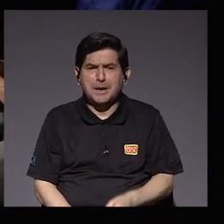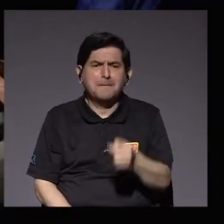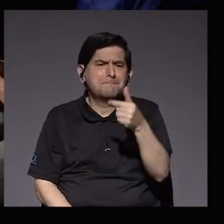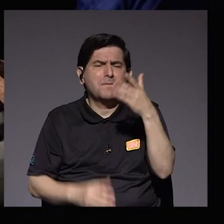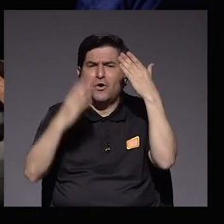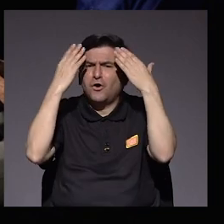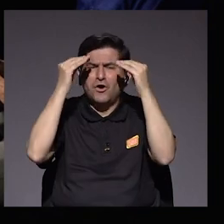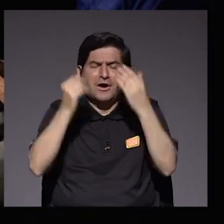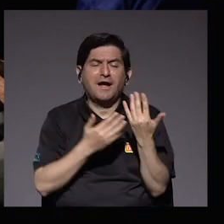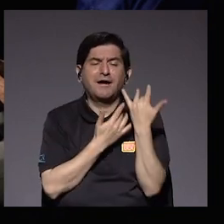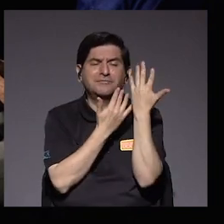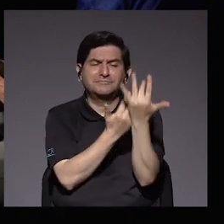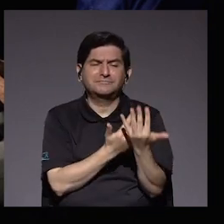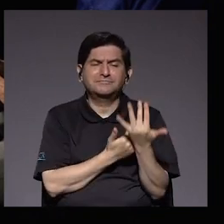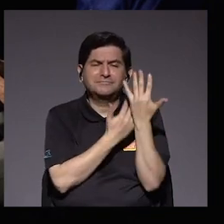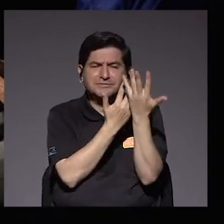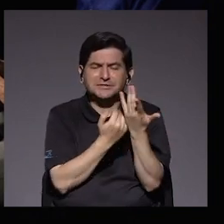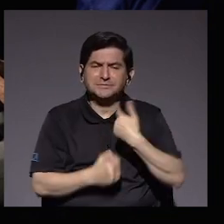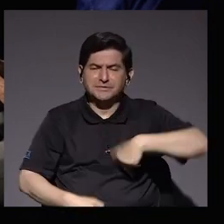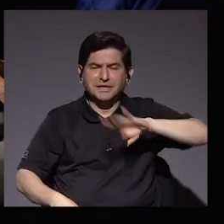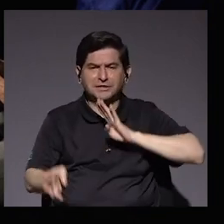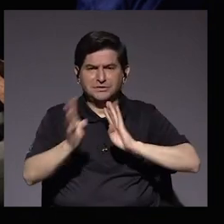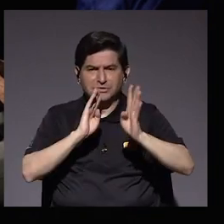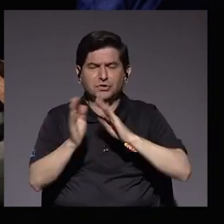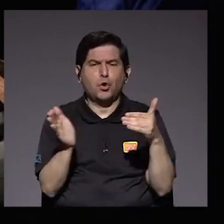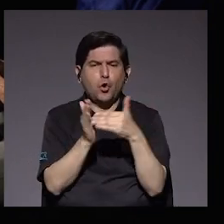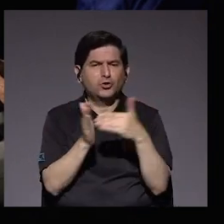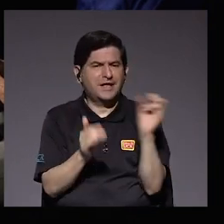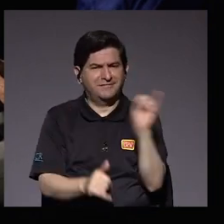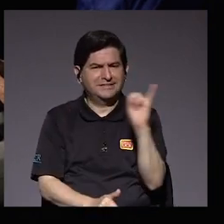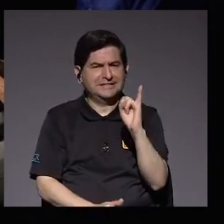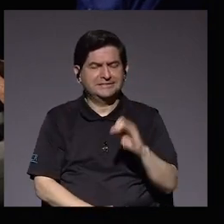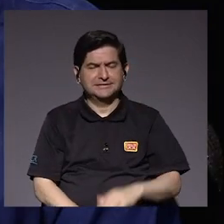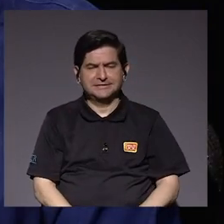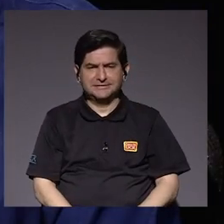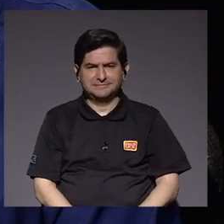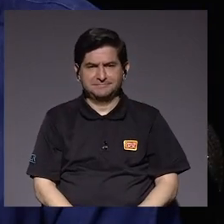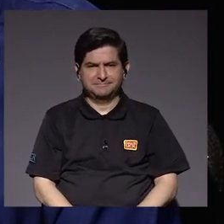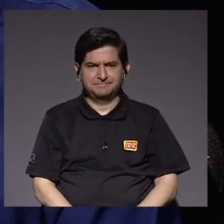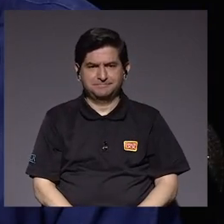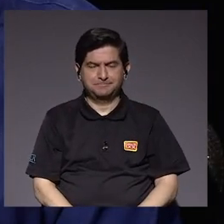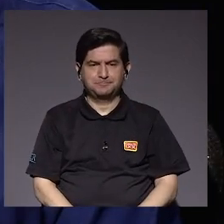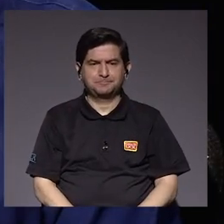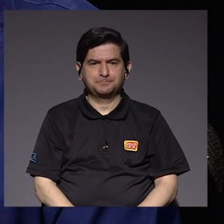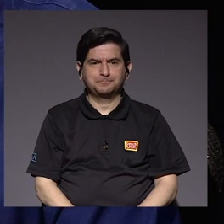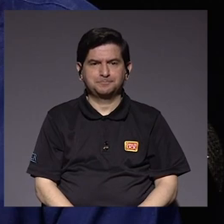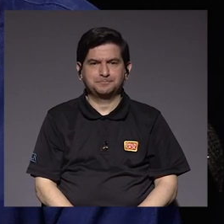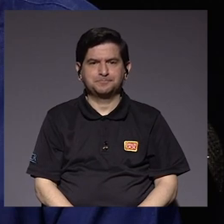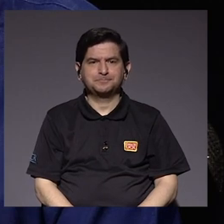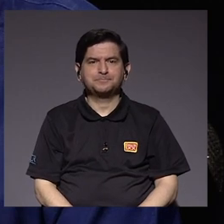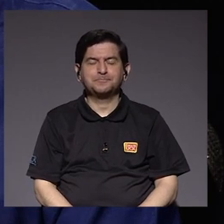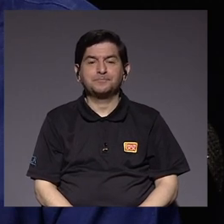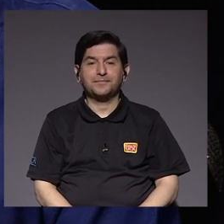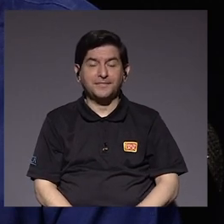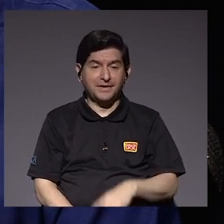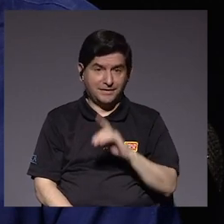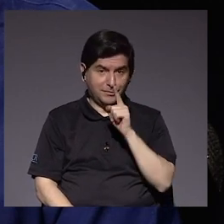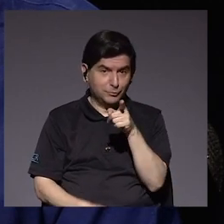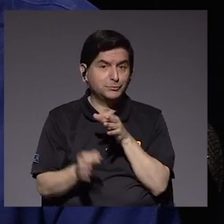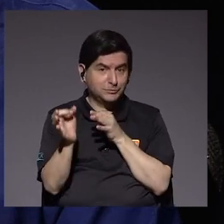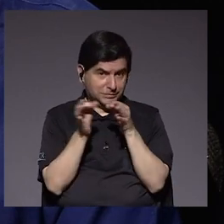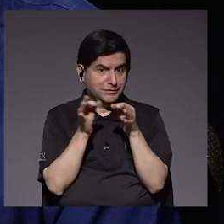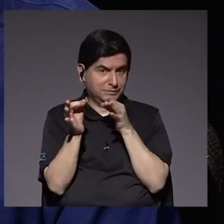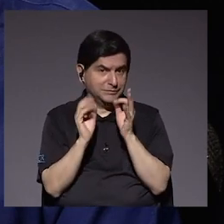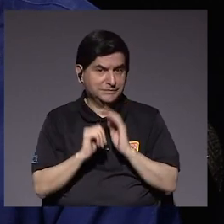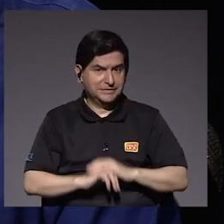poca información y tenemos que esperar todavía para hablar de reinfectados. Don Alberto. Bueno, como usted lo